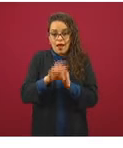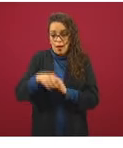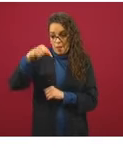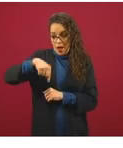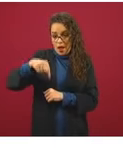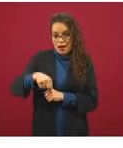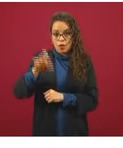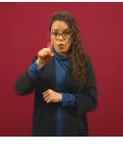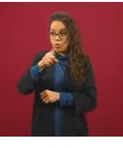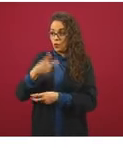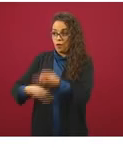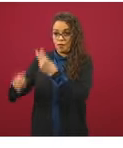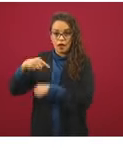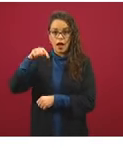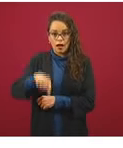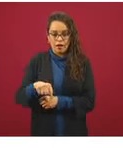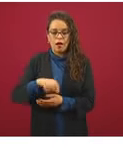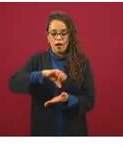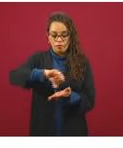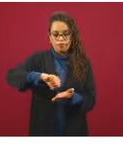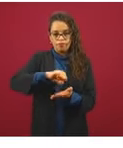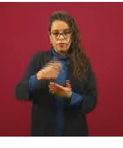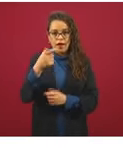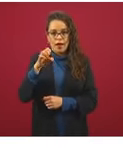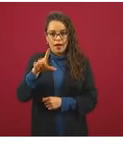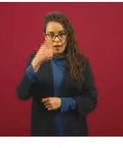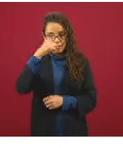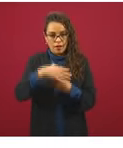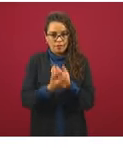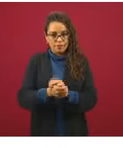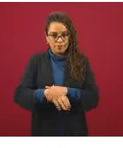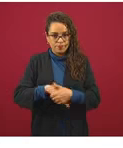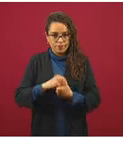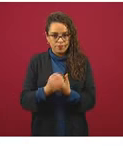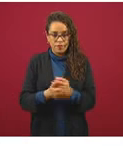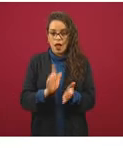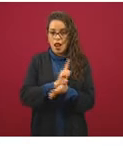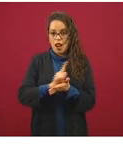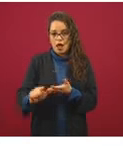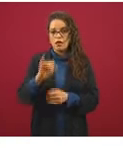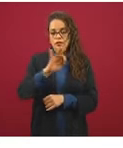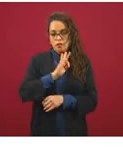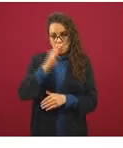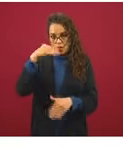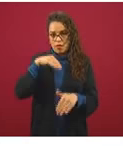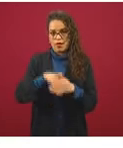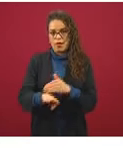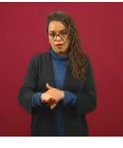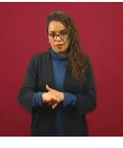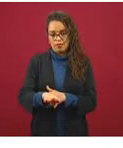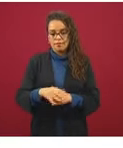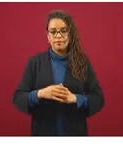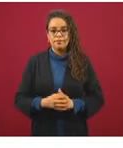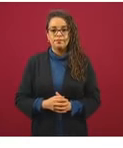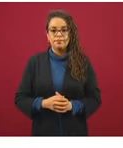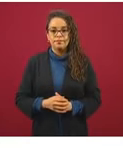les aplican gel antibacterial para que entren ya con sus manos limpias.